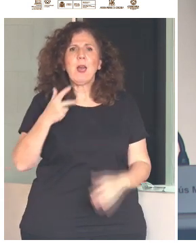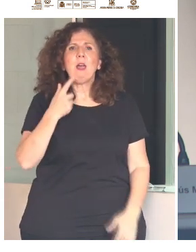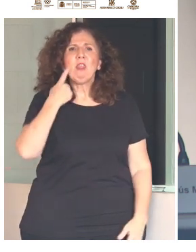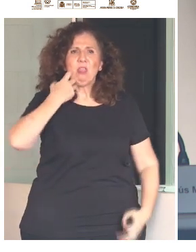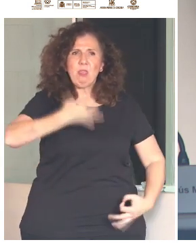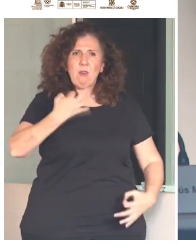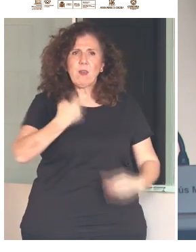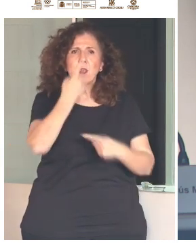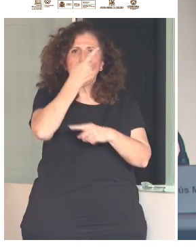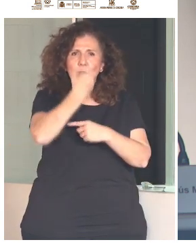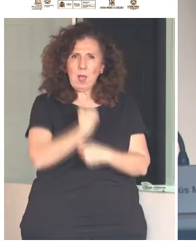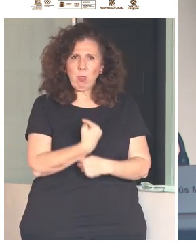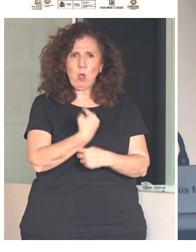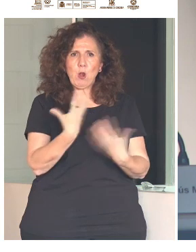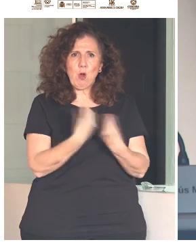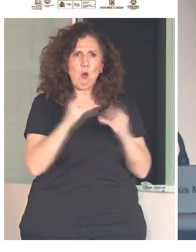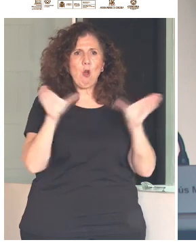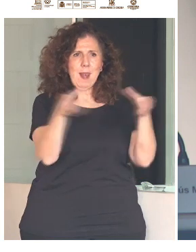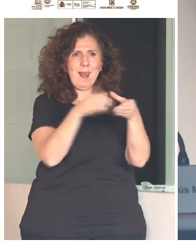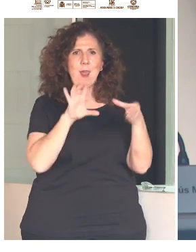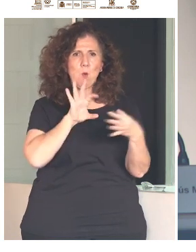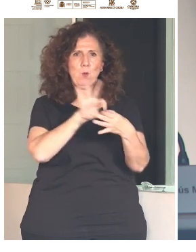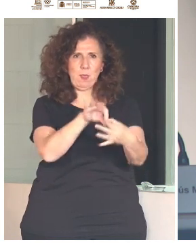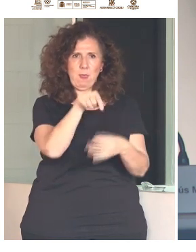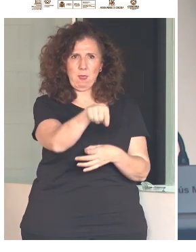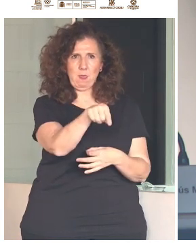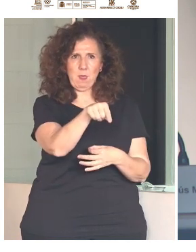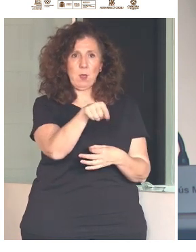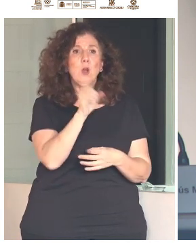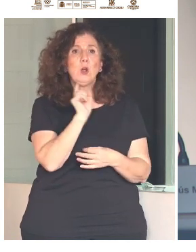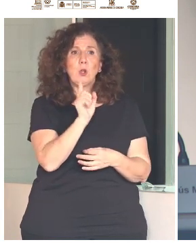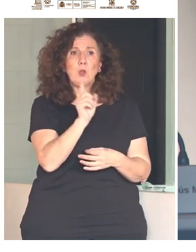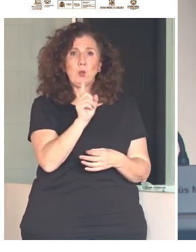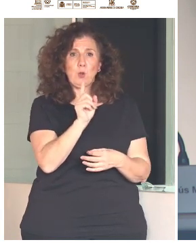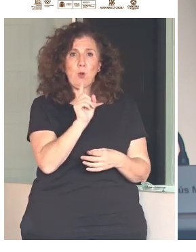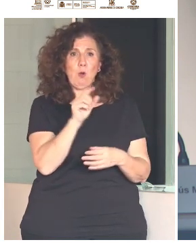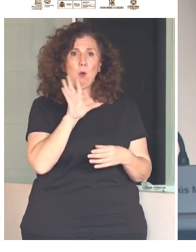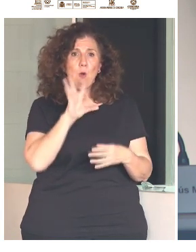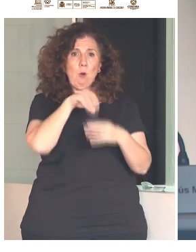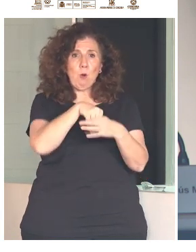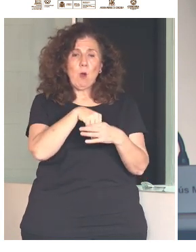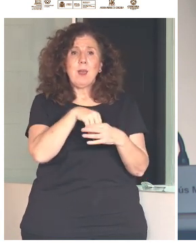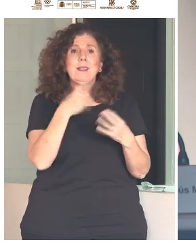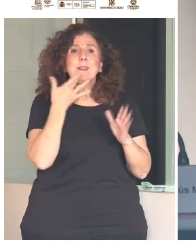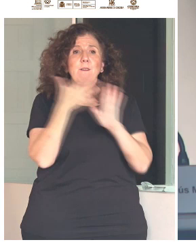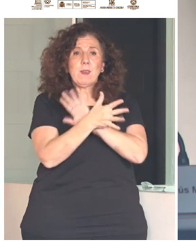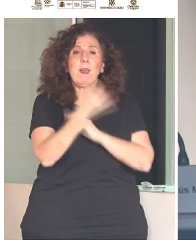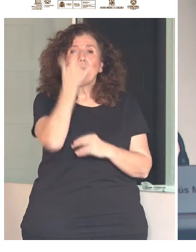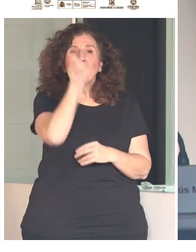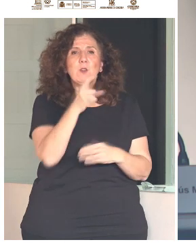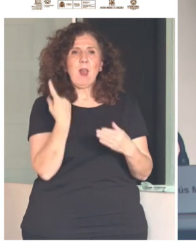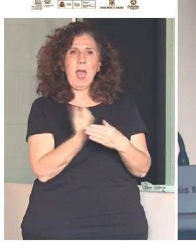comunidad, puesto que solo en ella nos habla de que los seres humanos no somos seres aislados.